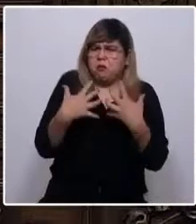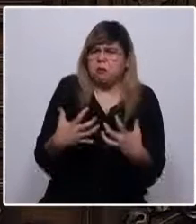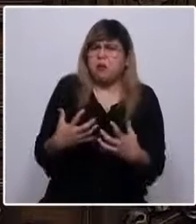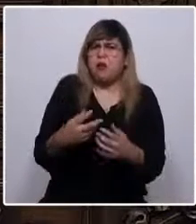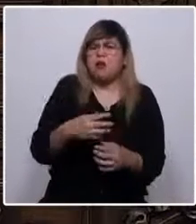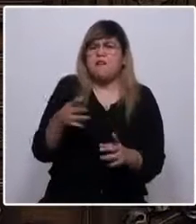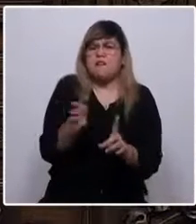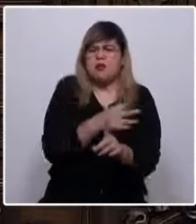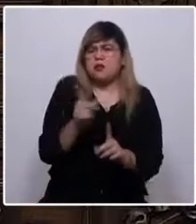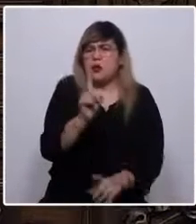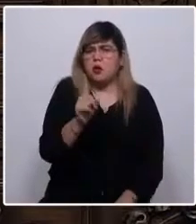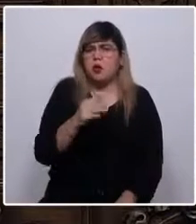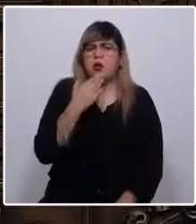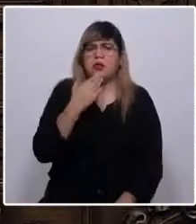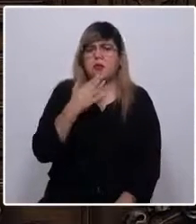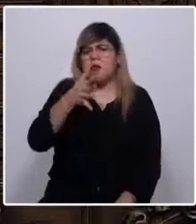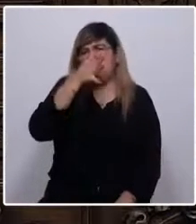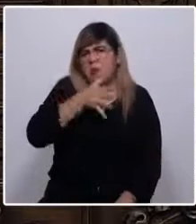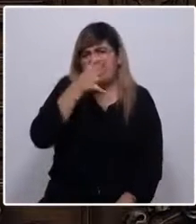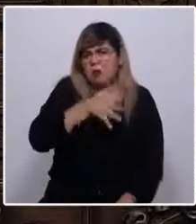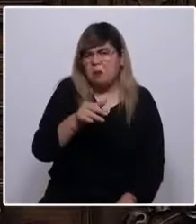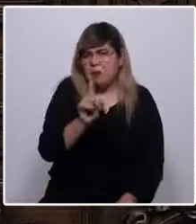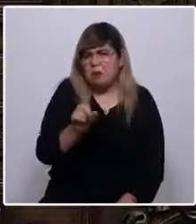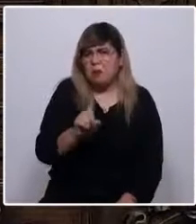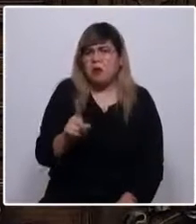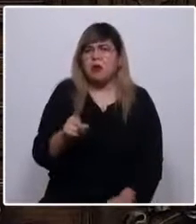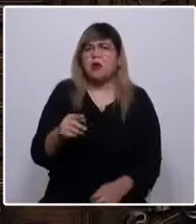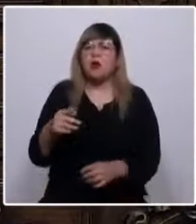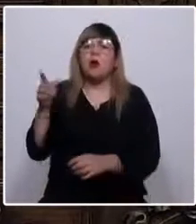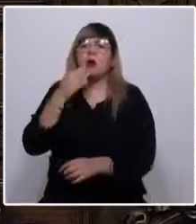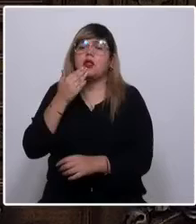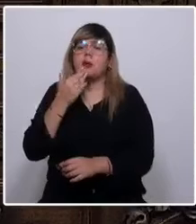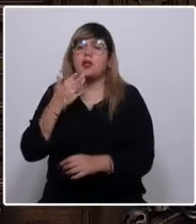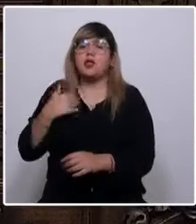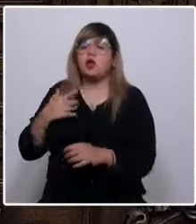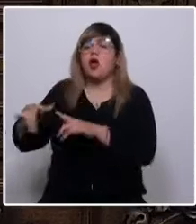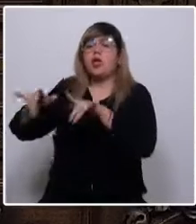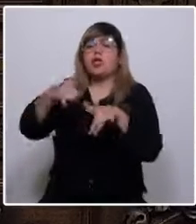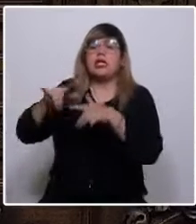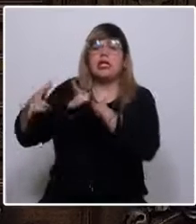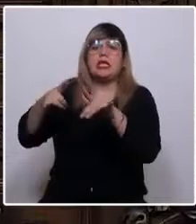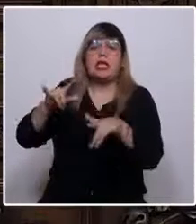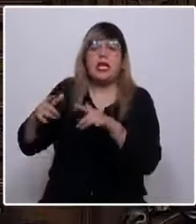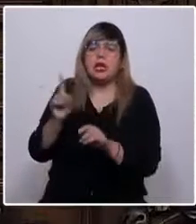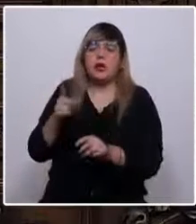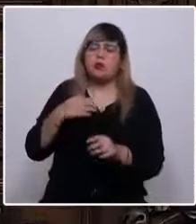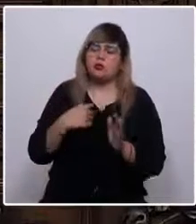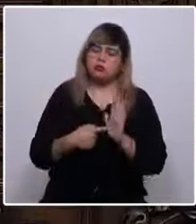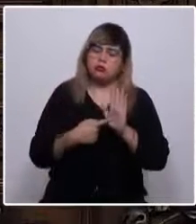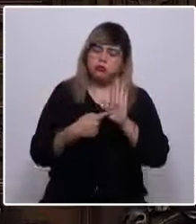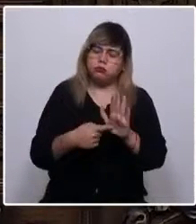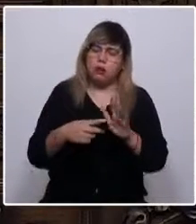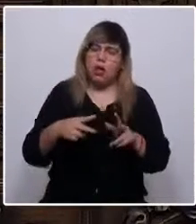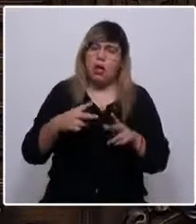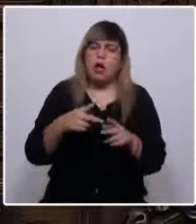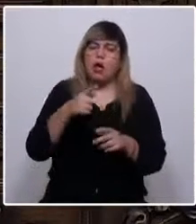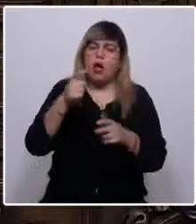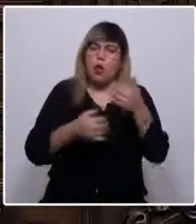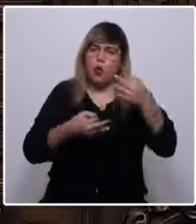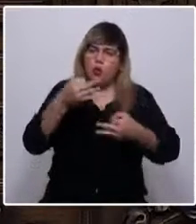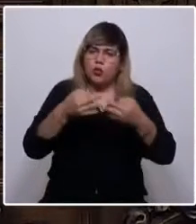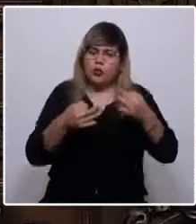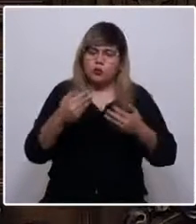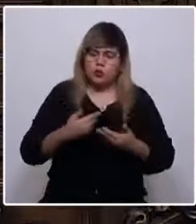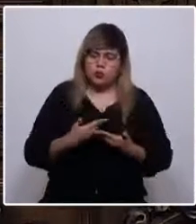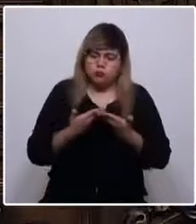ironía ni la blasfemia, ni soy títere de caprichos pasajeros. Me asumo a ustedes como artesano de la justicia, me pongo a disposición